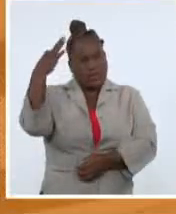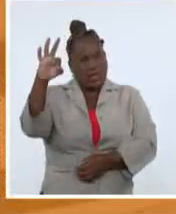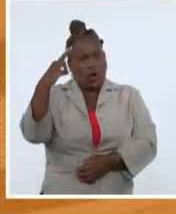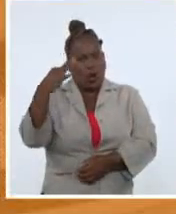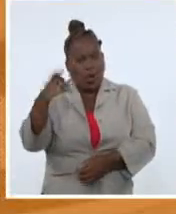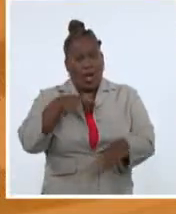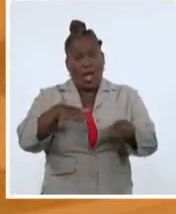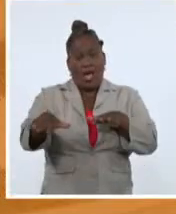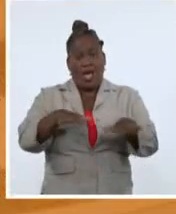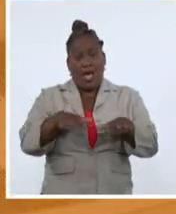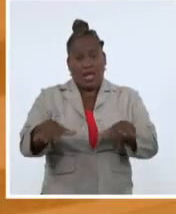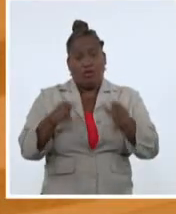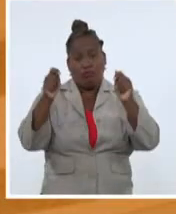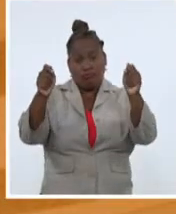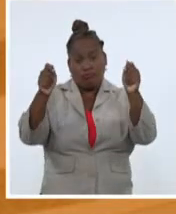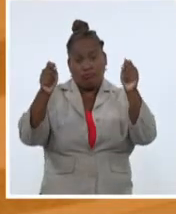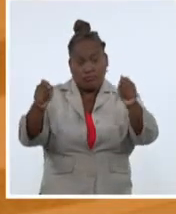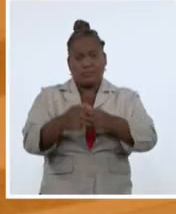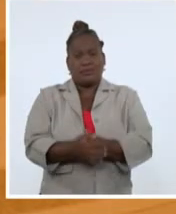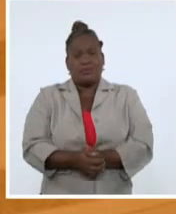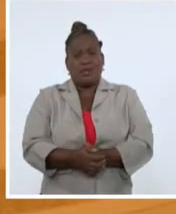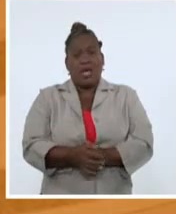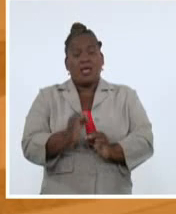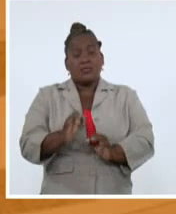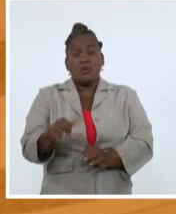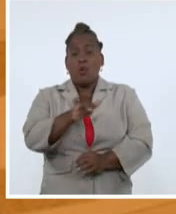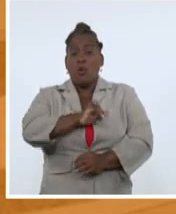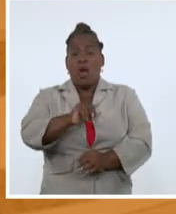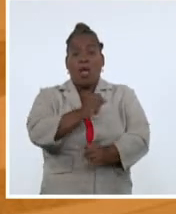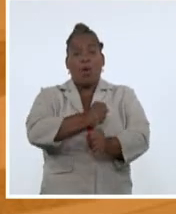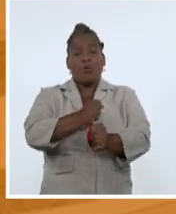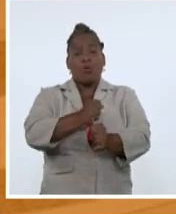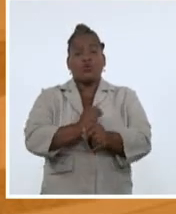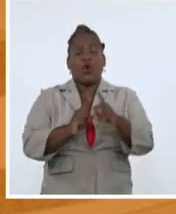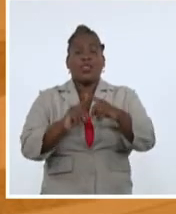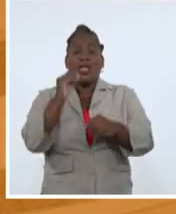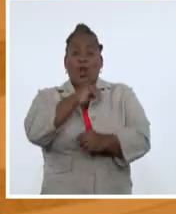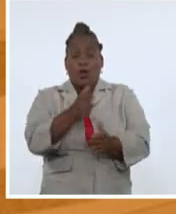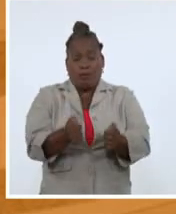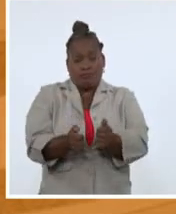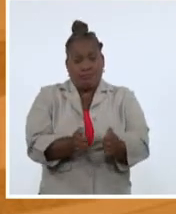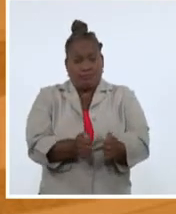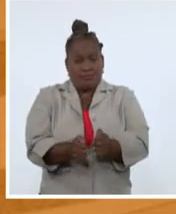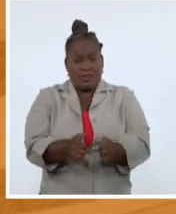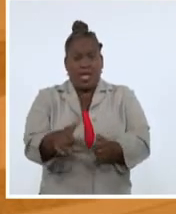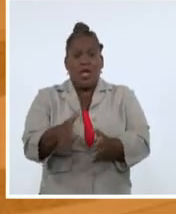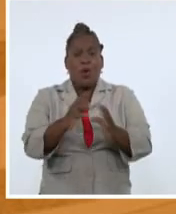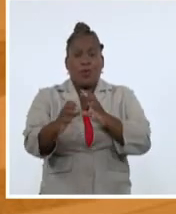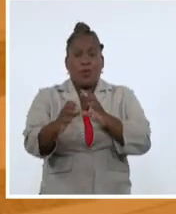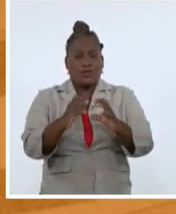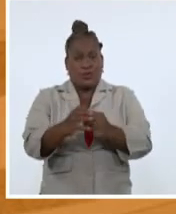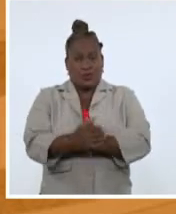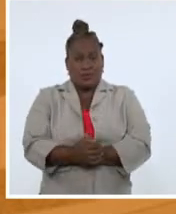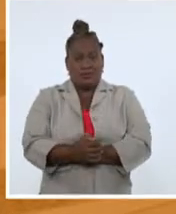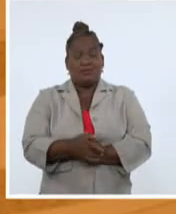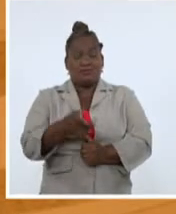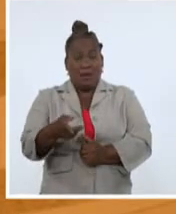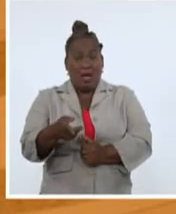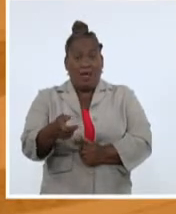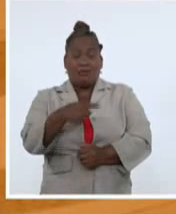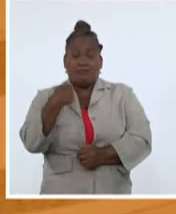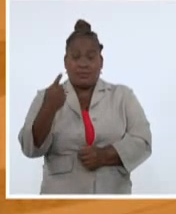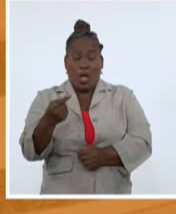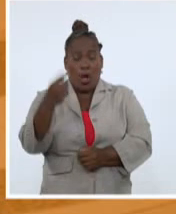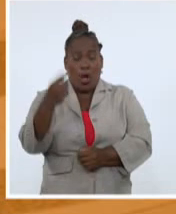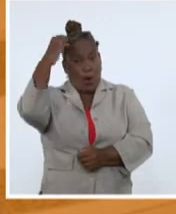acciones de subversión propiamente dicha, así como el uso masivo de las tecnologías de la información y las comunicaciones con el fin de derrocar a